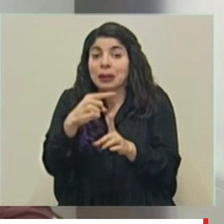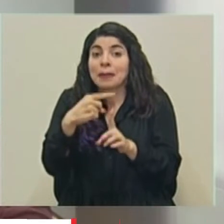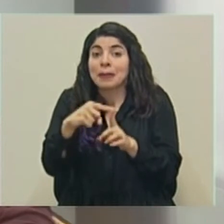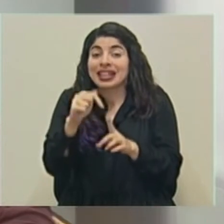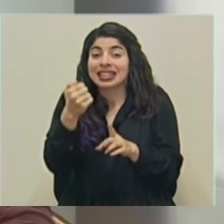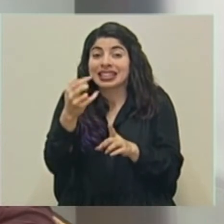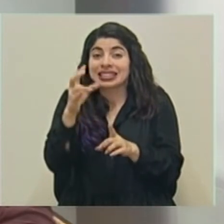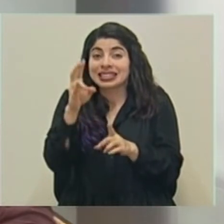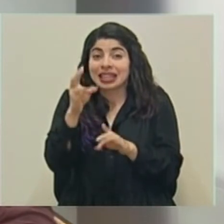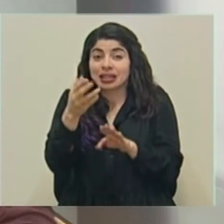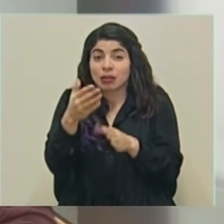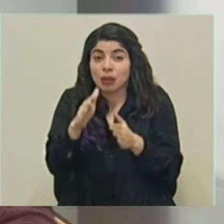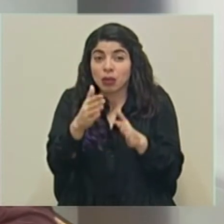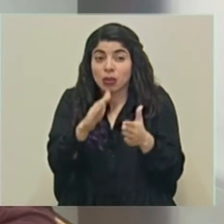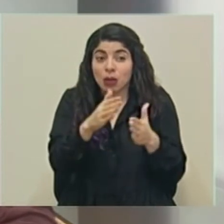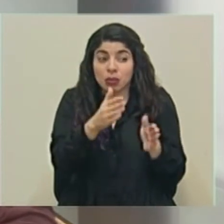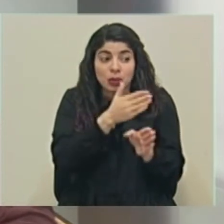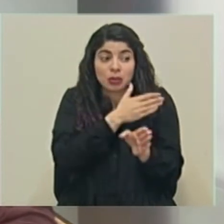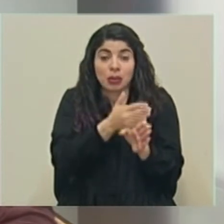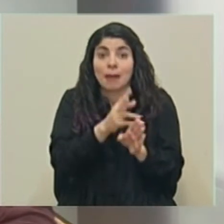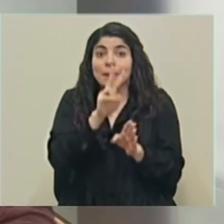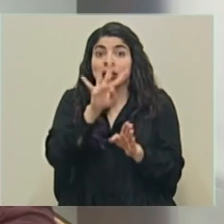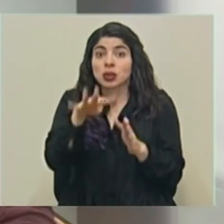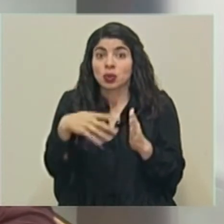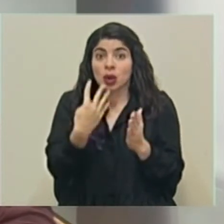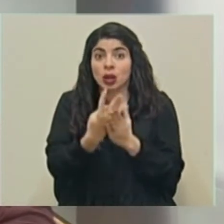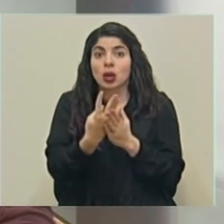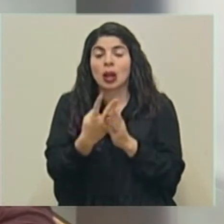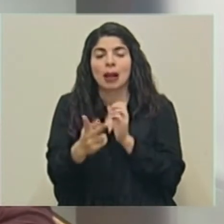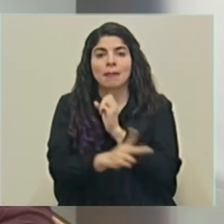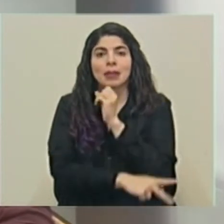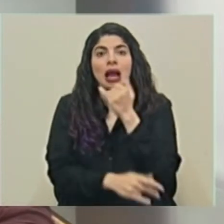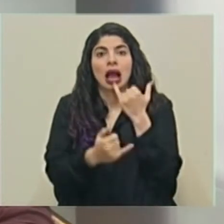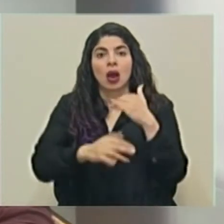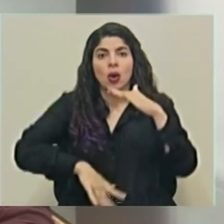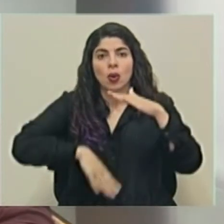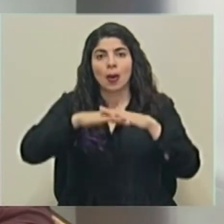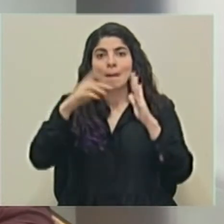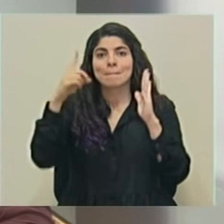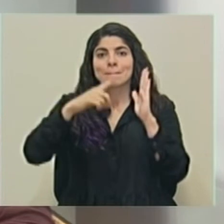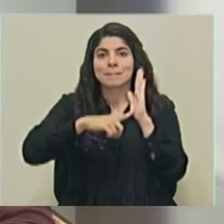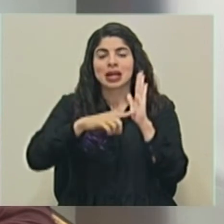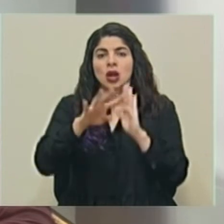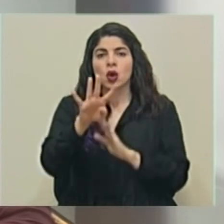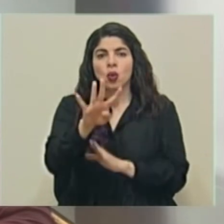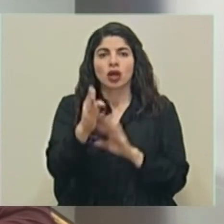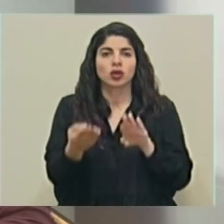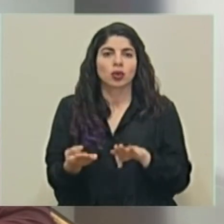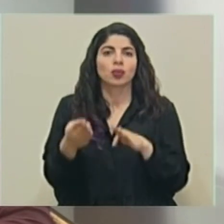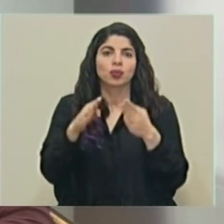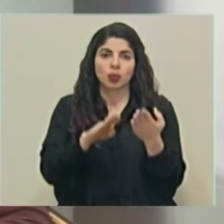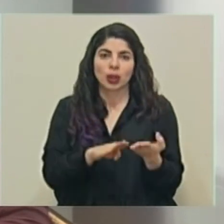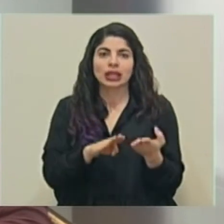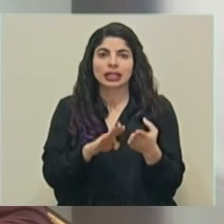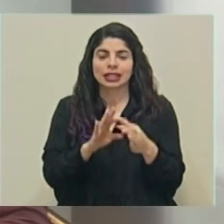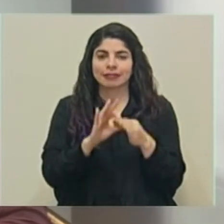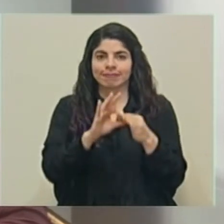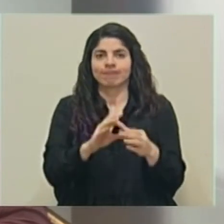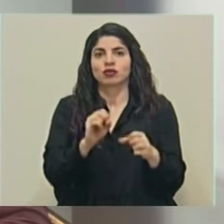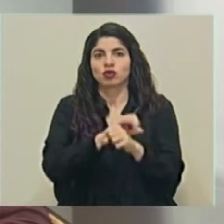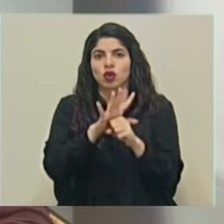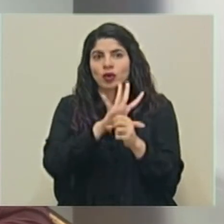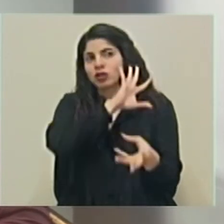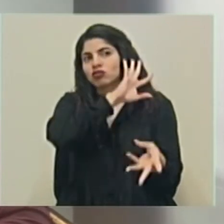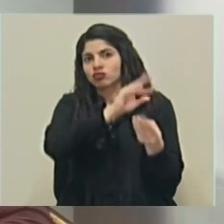decesos que ocurrieron en las últimas 24 horas, el país alcanza 1,004 muertes relacionadas a COVID-19,